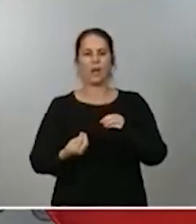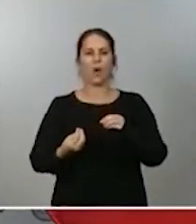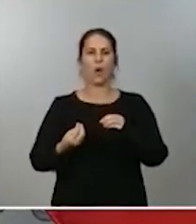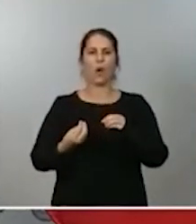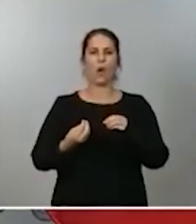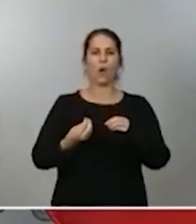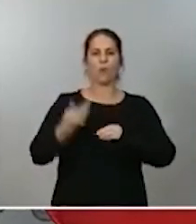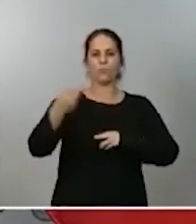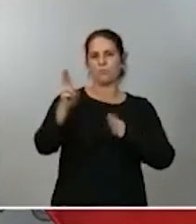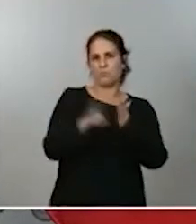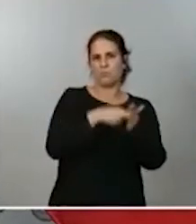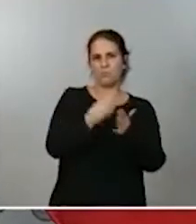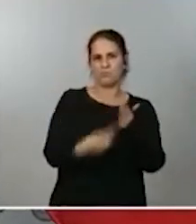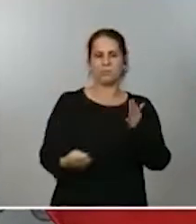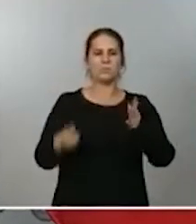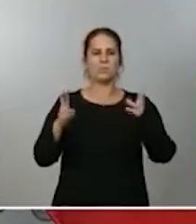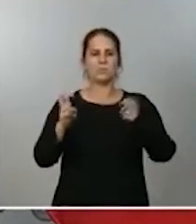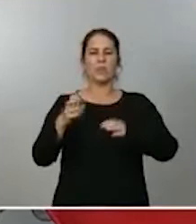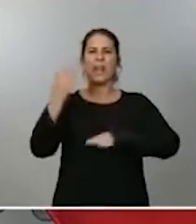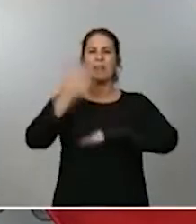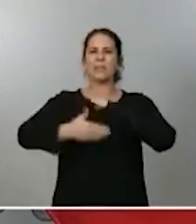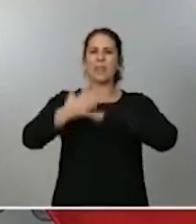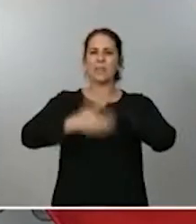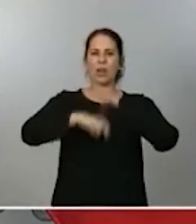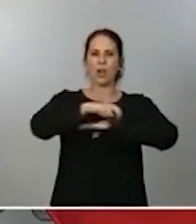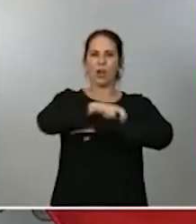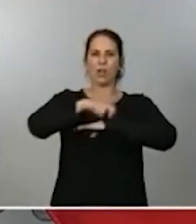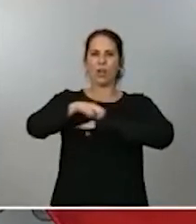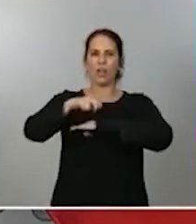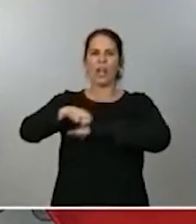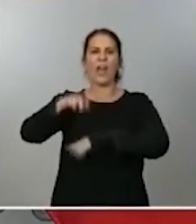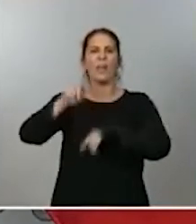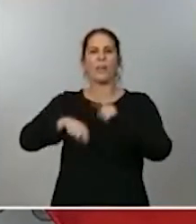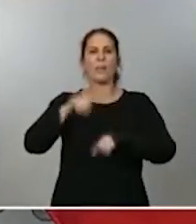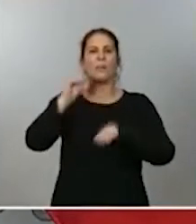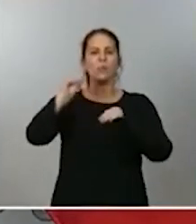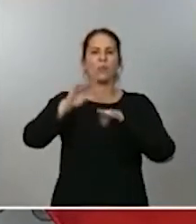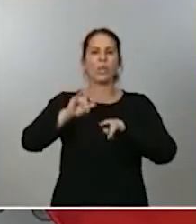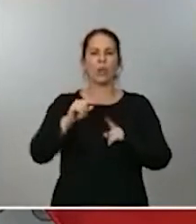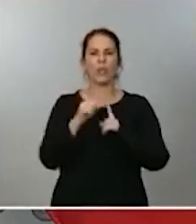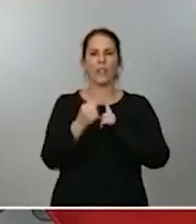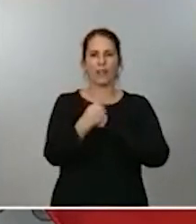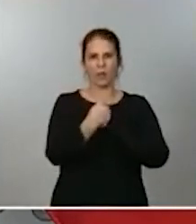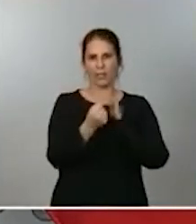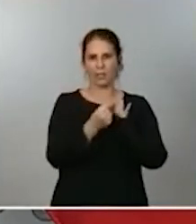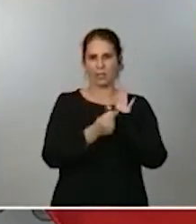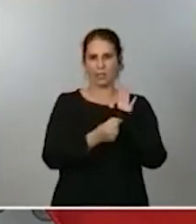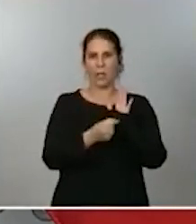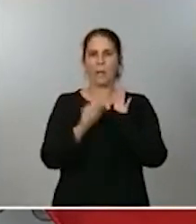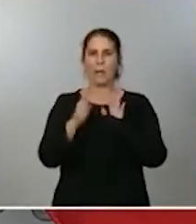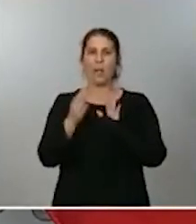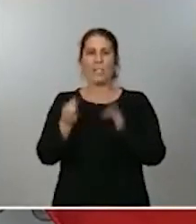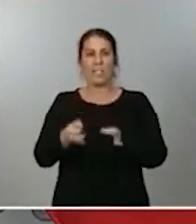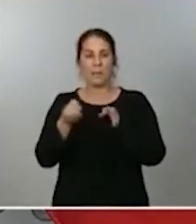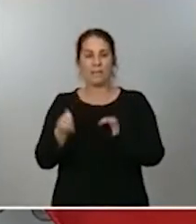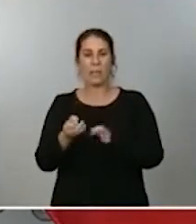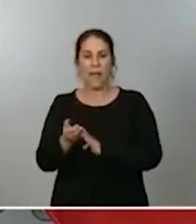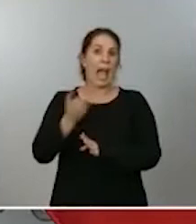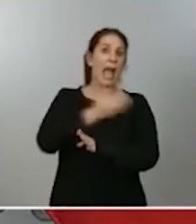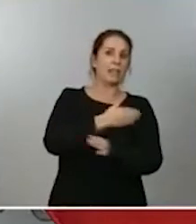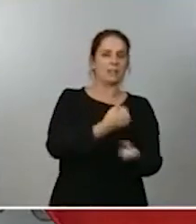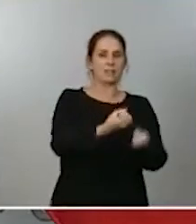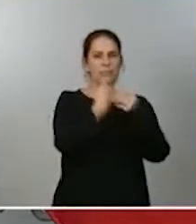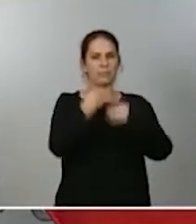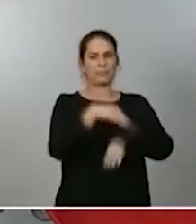personas en función de los indicadores de cada territorio y siempre previa comunicación al Ministerio de